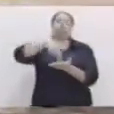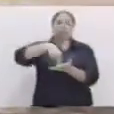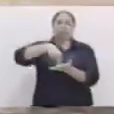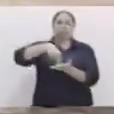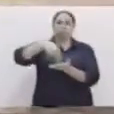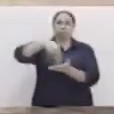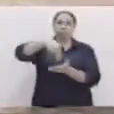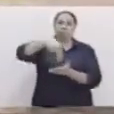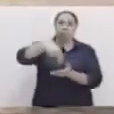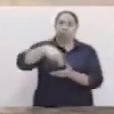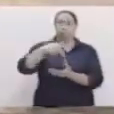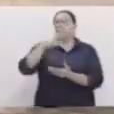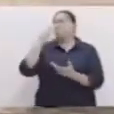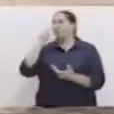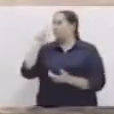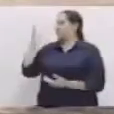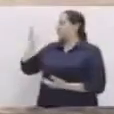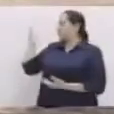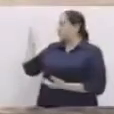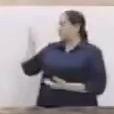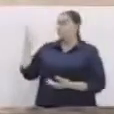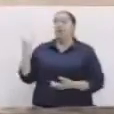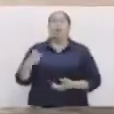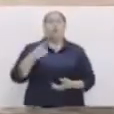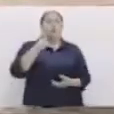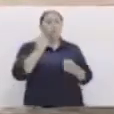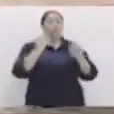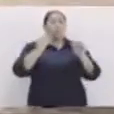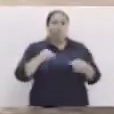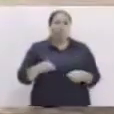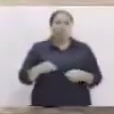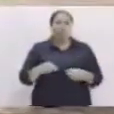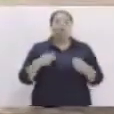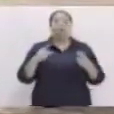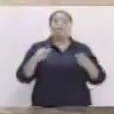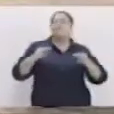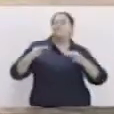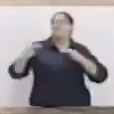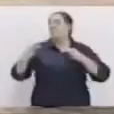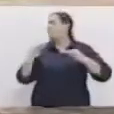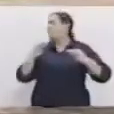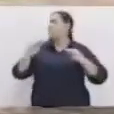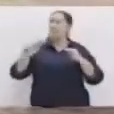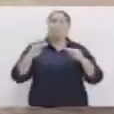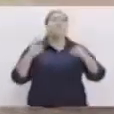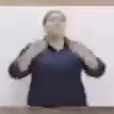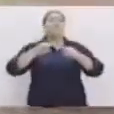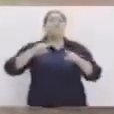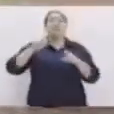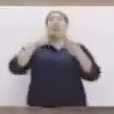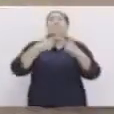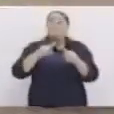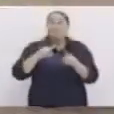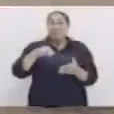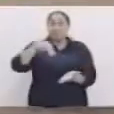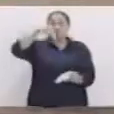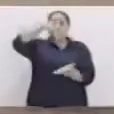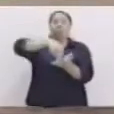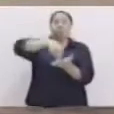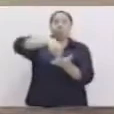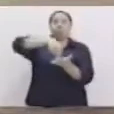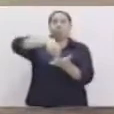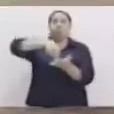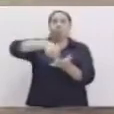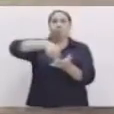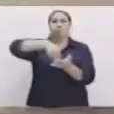estático. El equilibrio estático es cuando tú haces movimiento y te mantienes sobre una posición